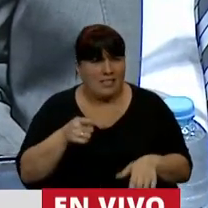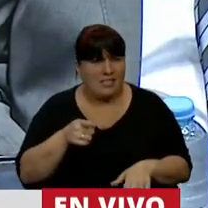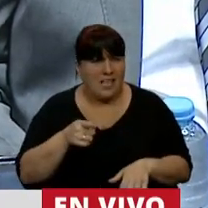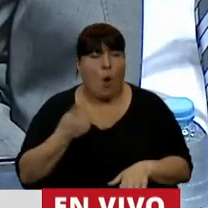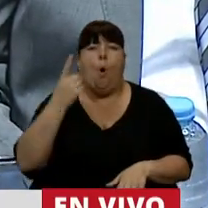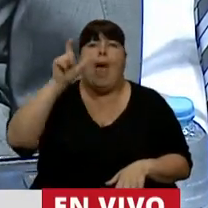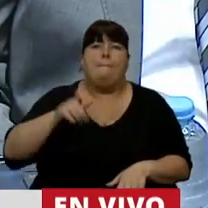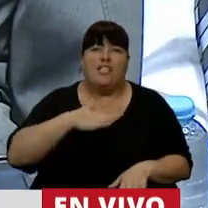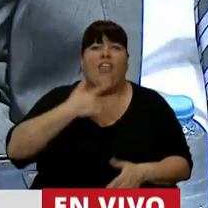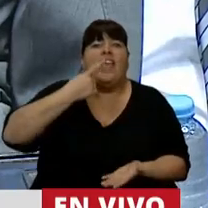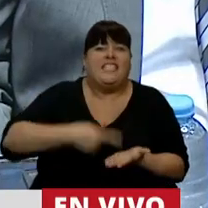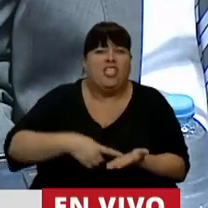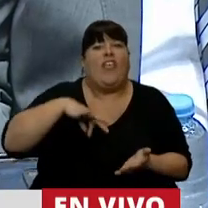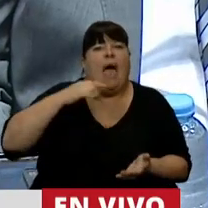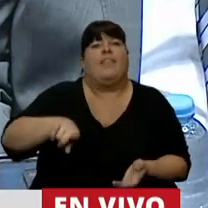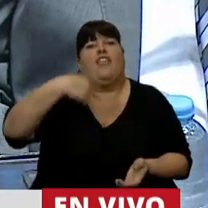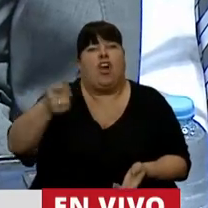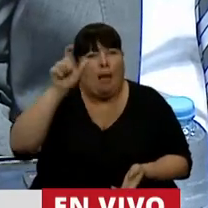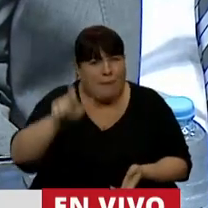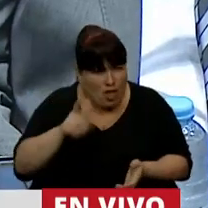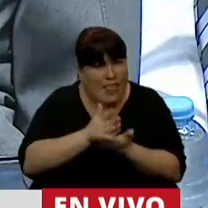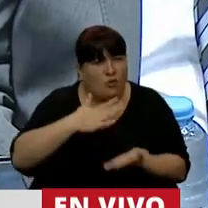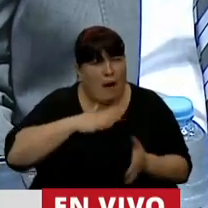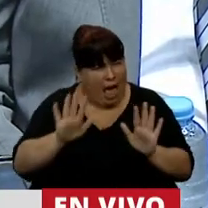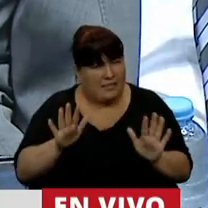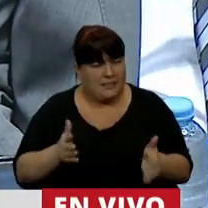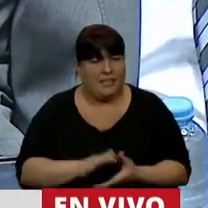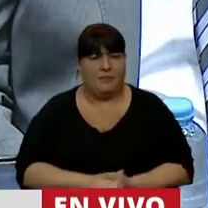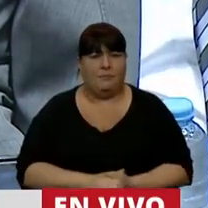Que un humano pueda decidir sobre la vida de otro es un derecho humano.